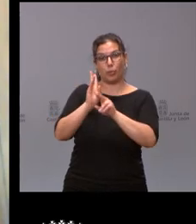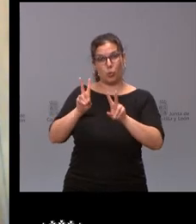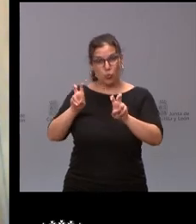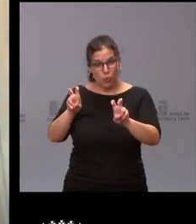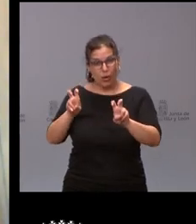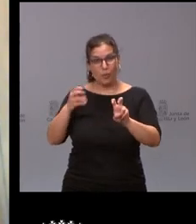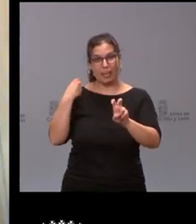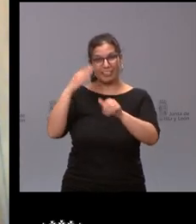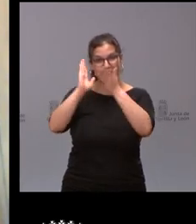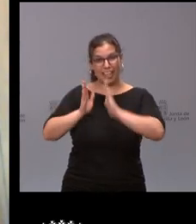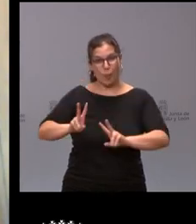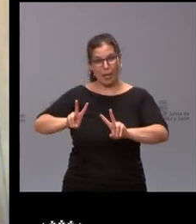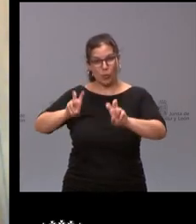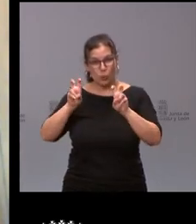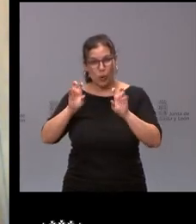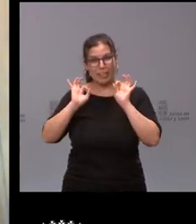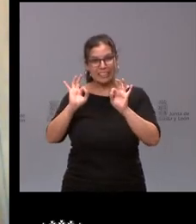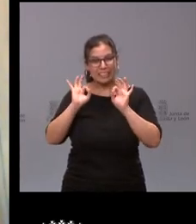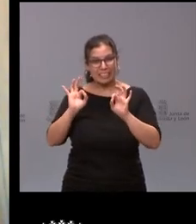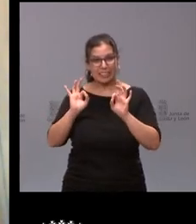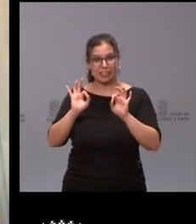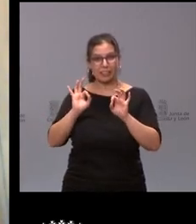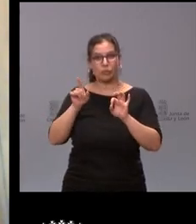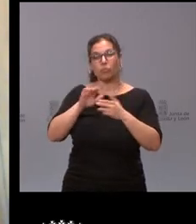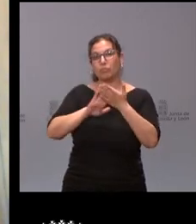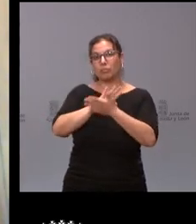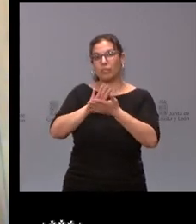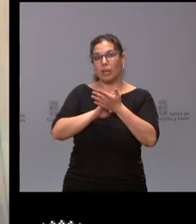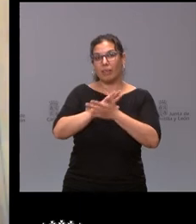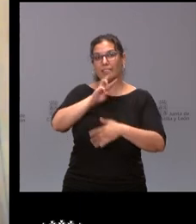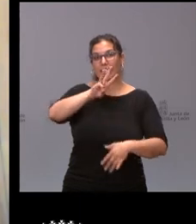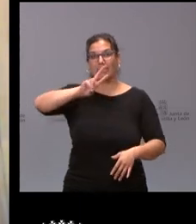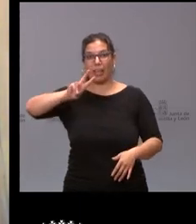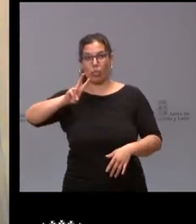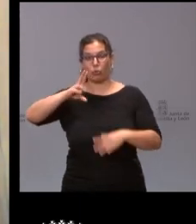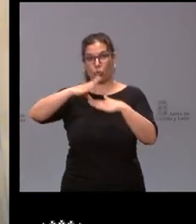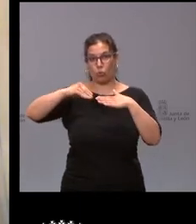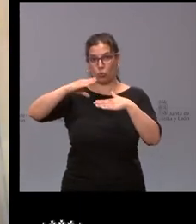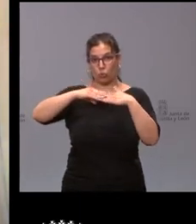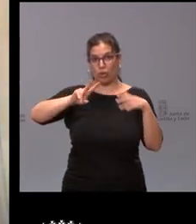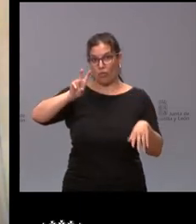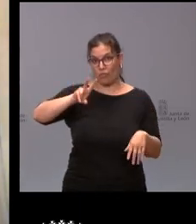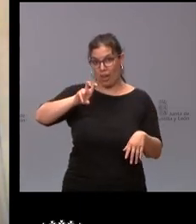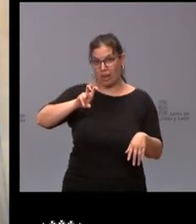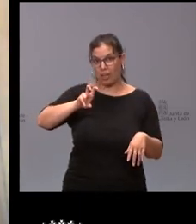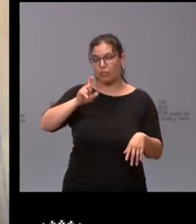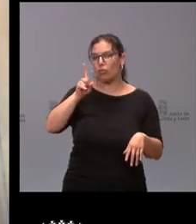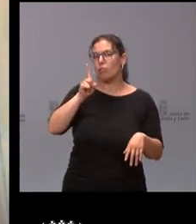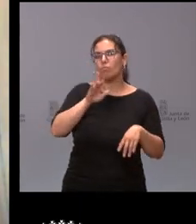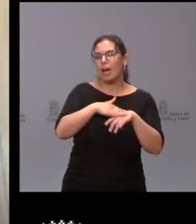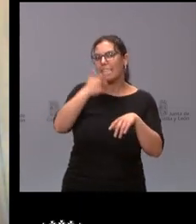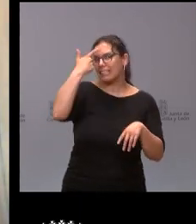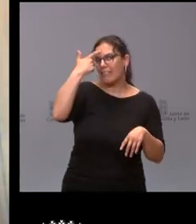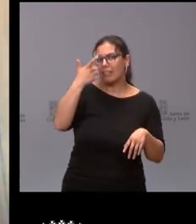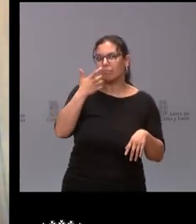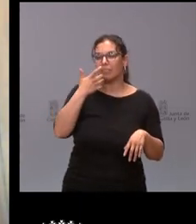nueva forma de radioterapia más específica hablan de 32 usuarios que inicialmente van a poder recibirla solamente sería cuestión de saber